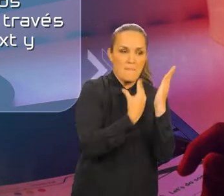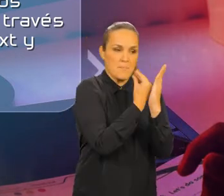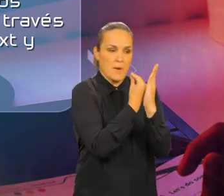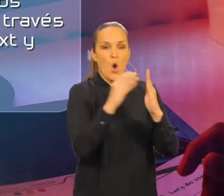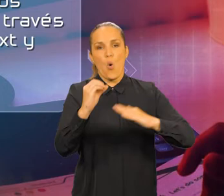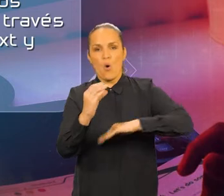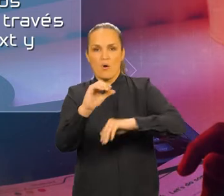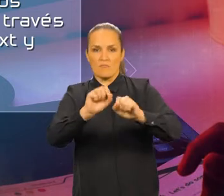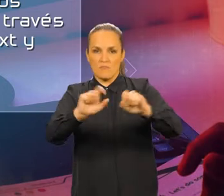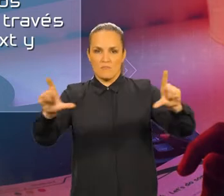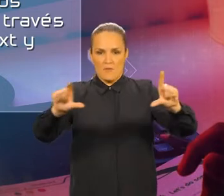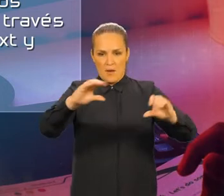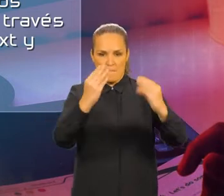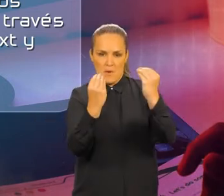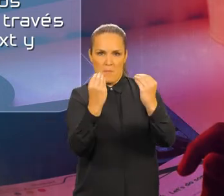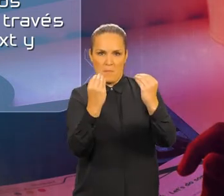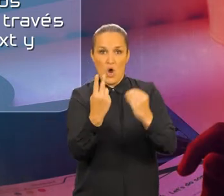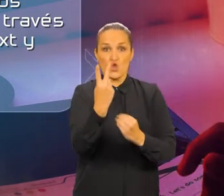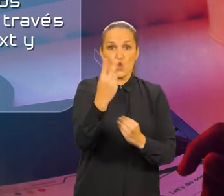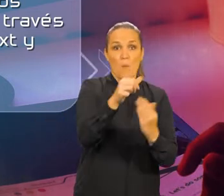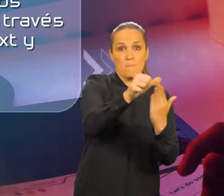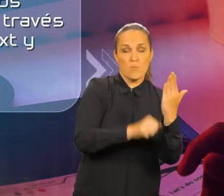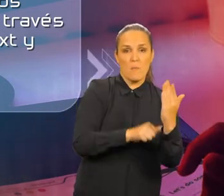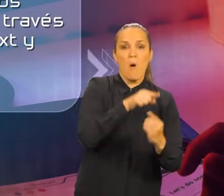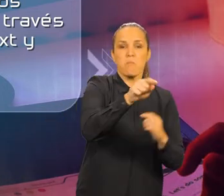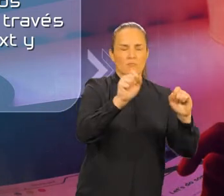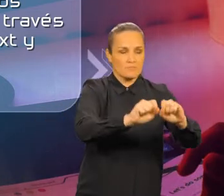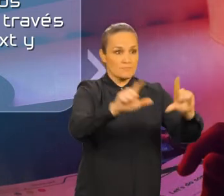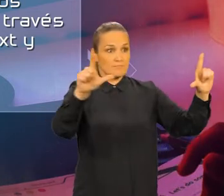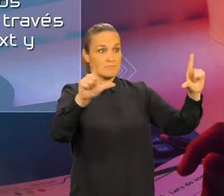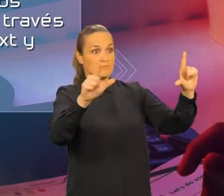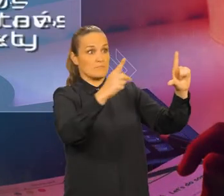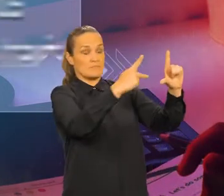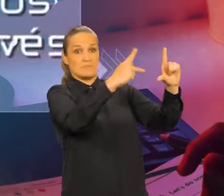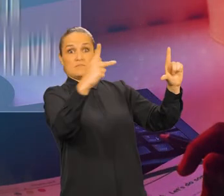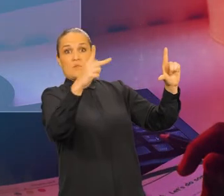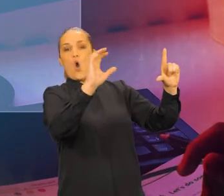computadores a través de dos softwares, ZoomText y JAWS.